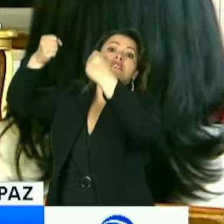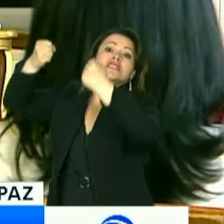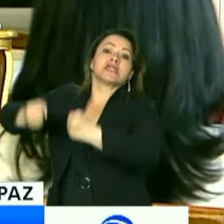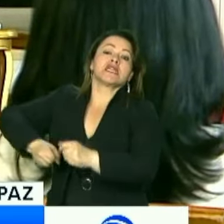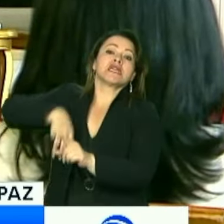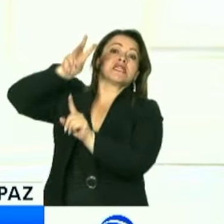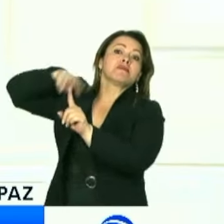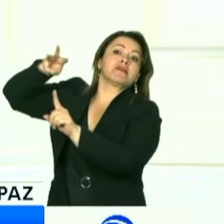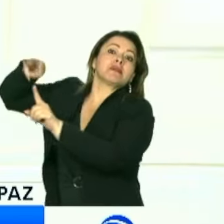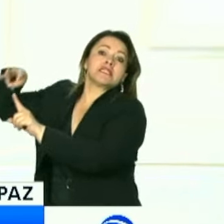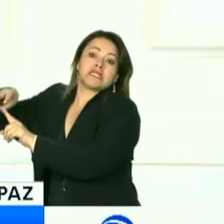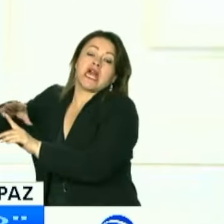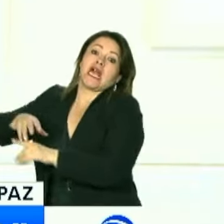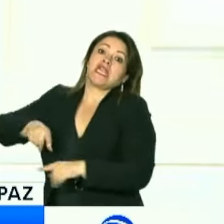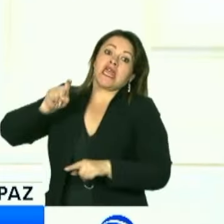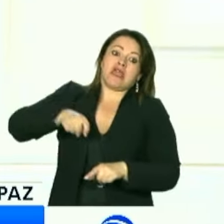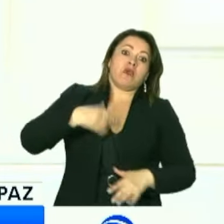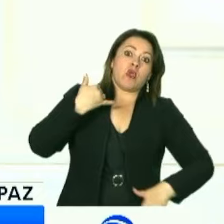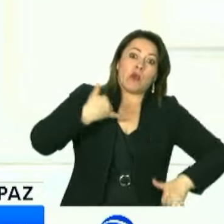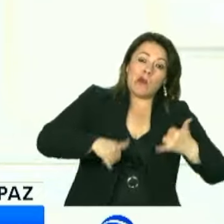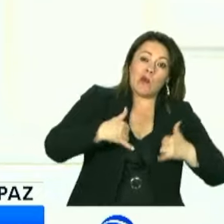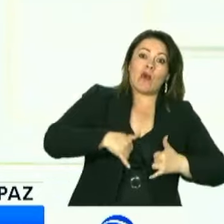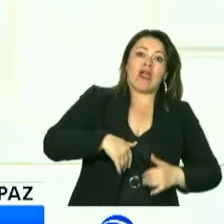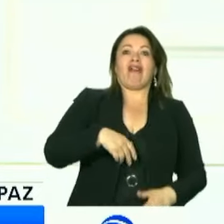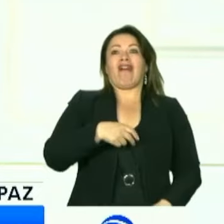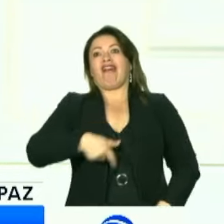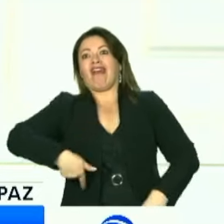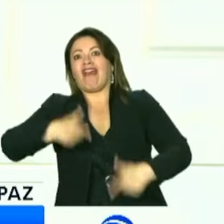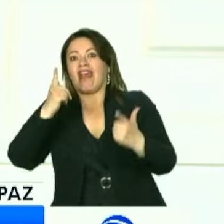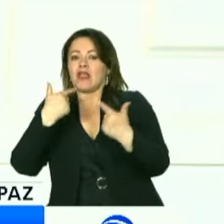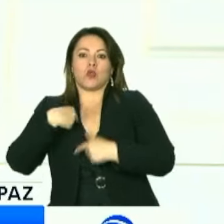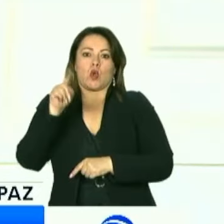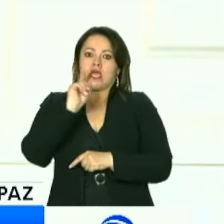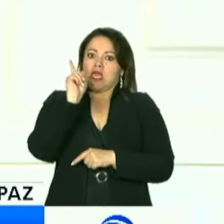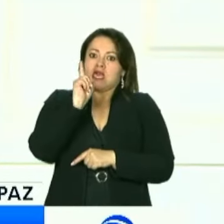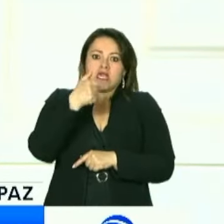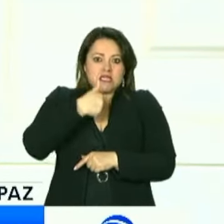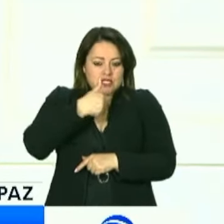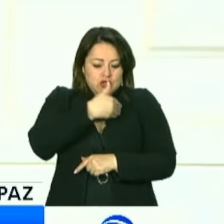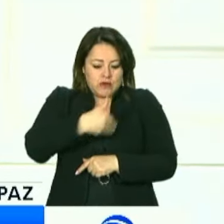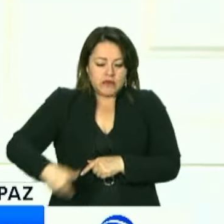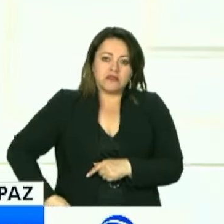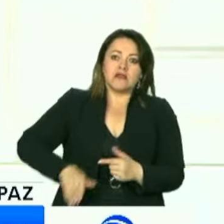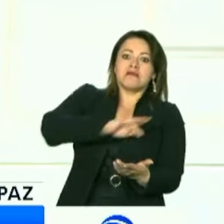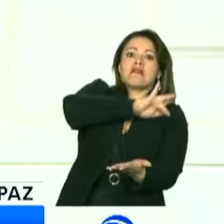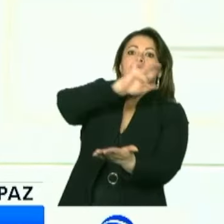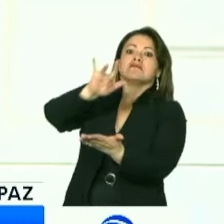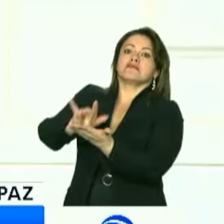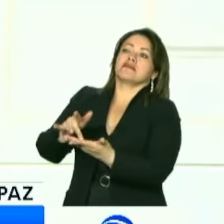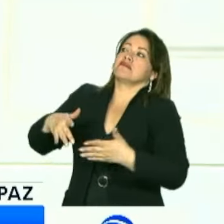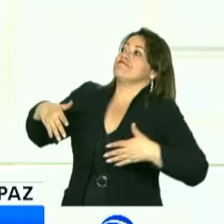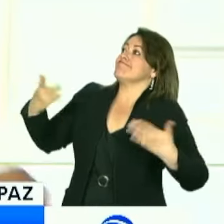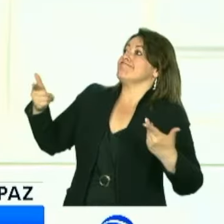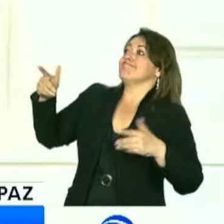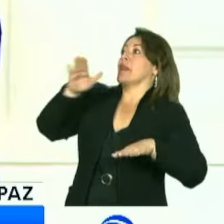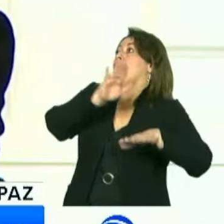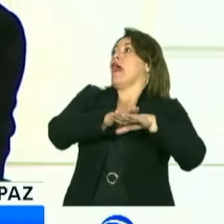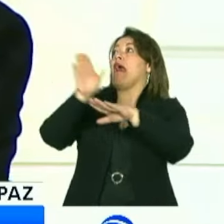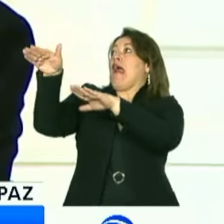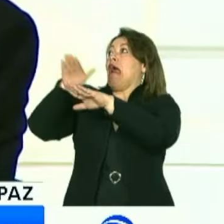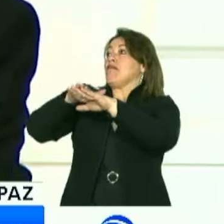es un juego. Pero esta vez va a ir el presidente de la República y va a tener que decir definitivamente que el Estado de Colombia no quiere